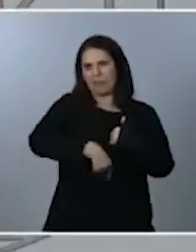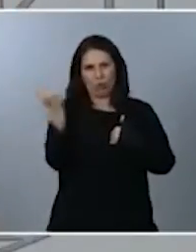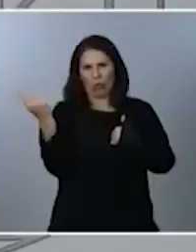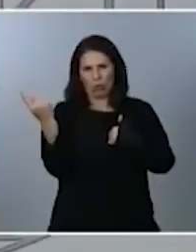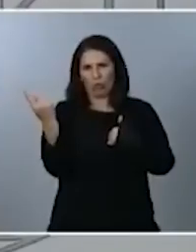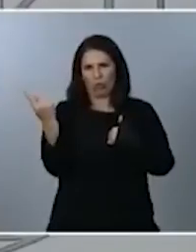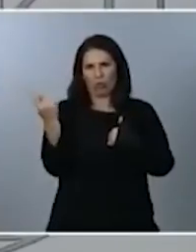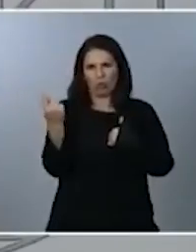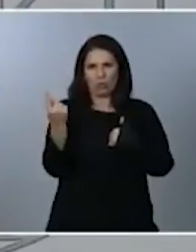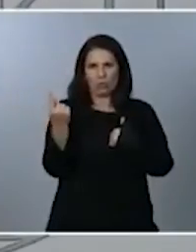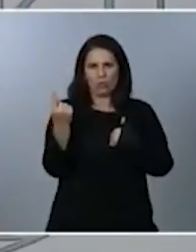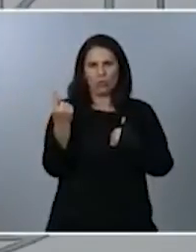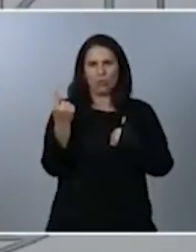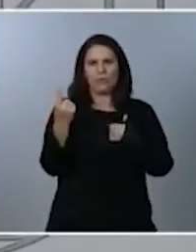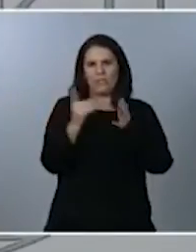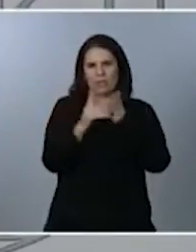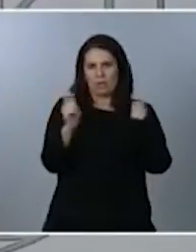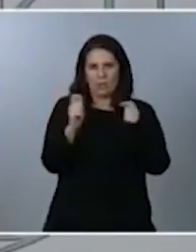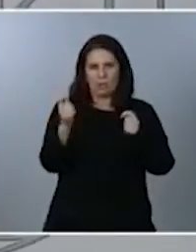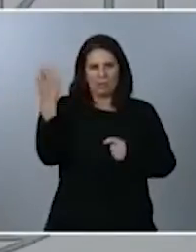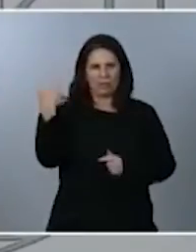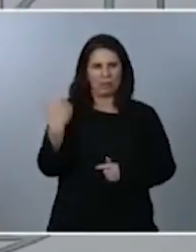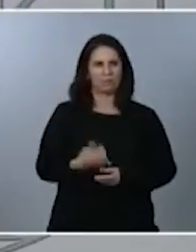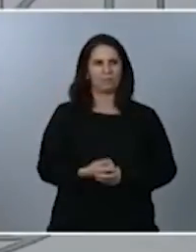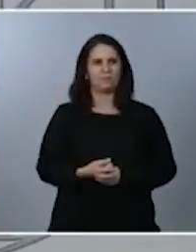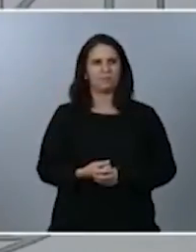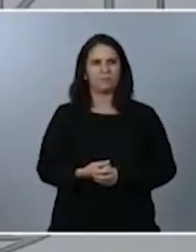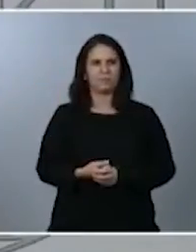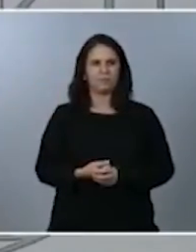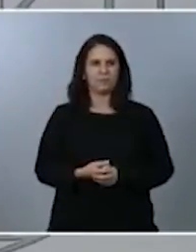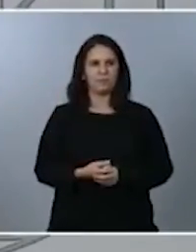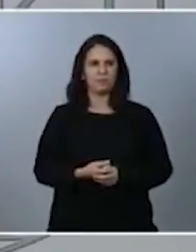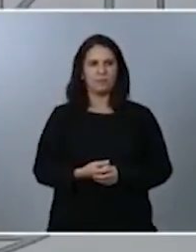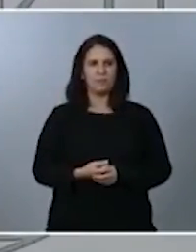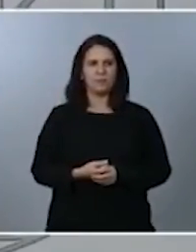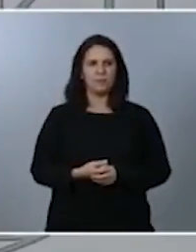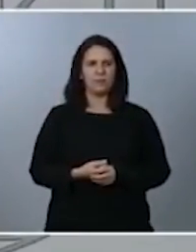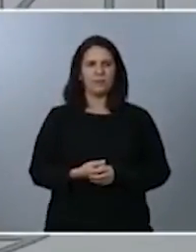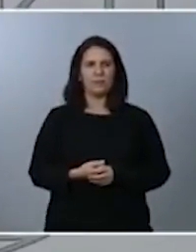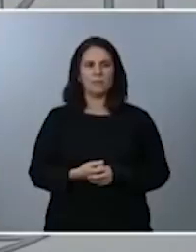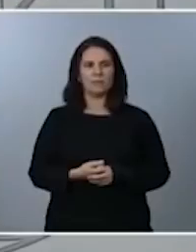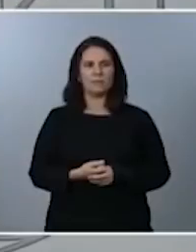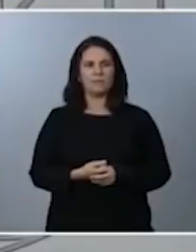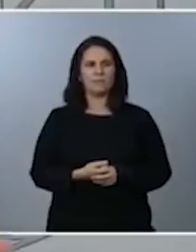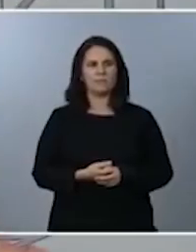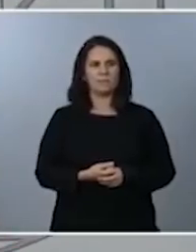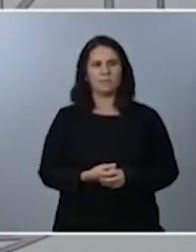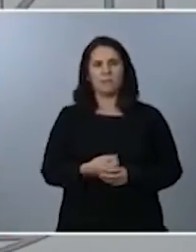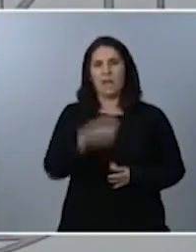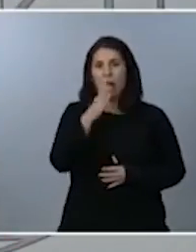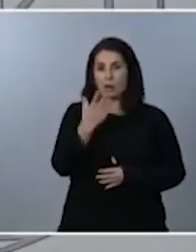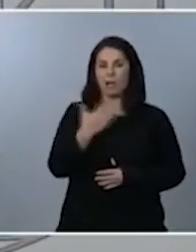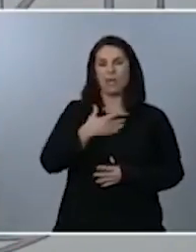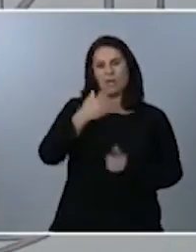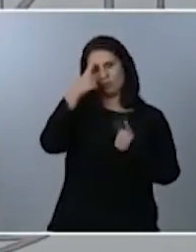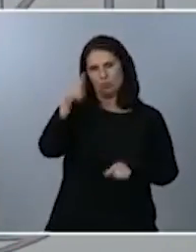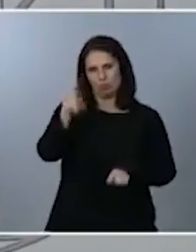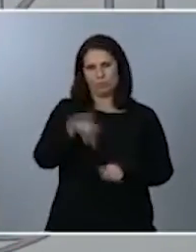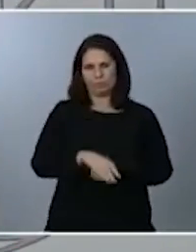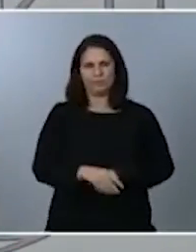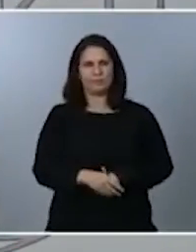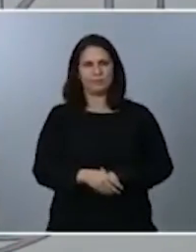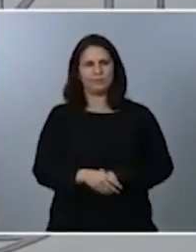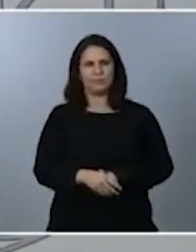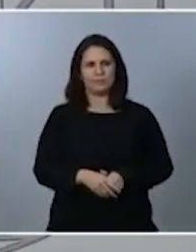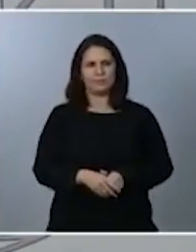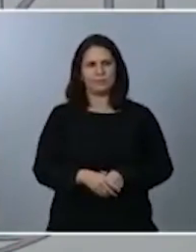decretos de alarma es por ello que serán los presidentes autonómicos los que tendrán que comparecer y respecto a lo del jueves ya he